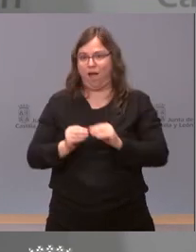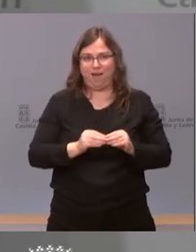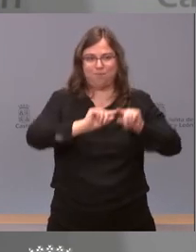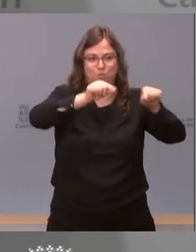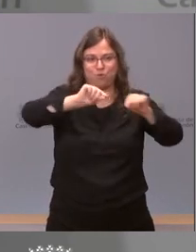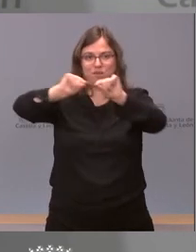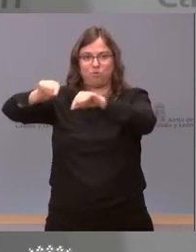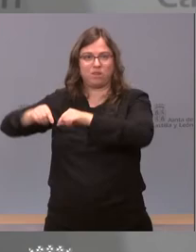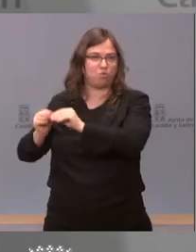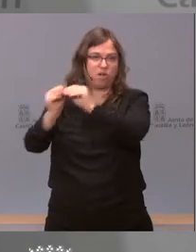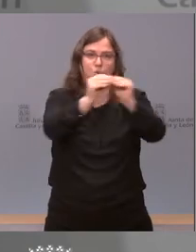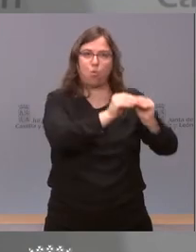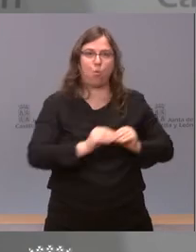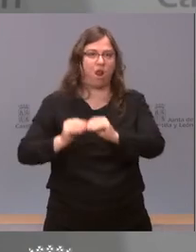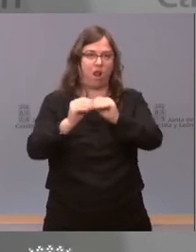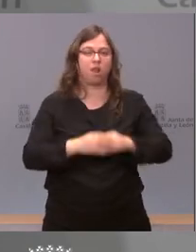iguales en todas las provincias